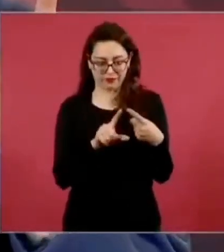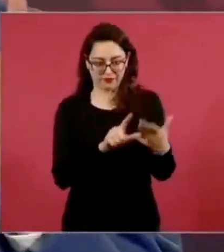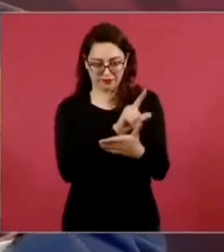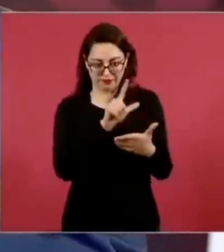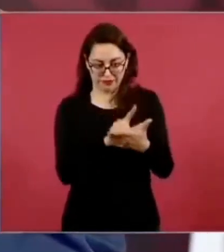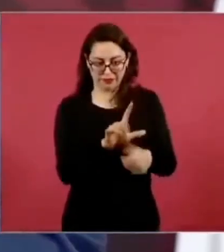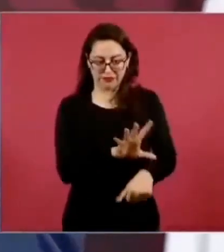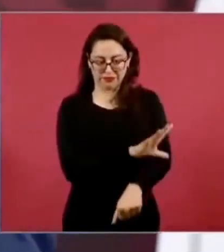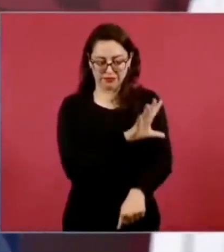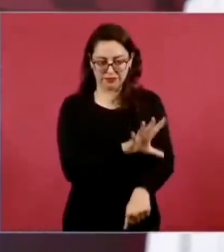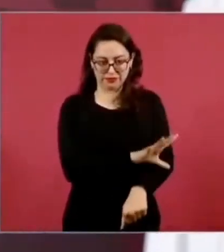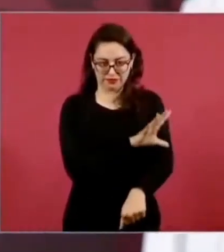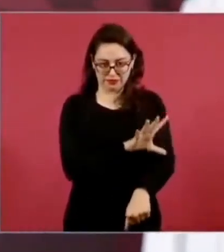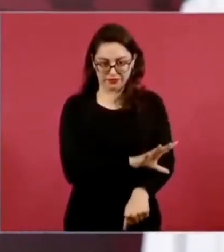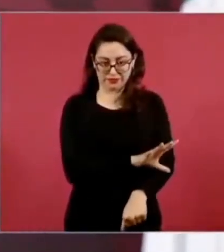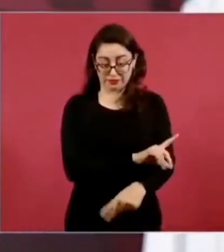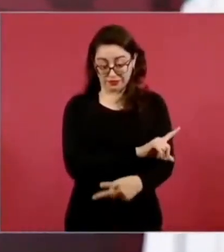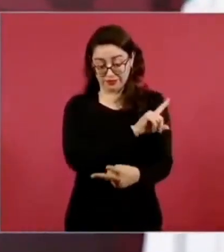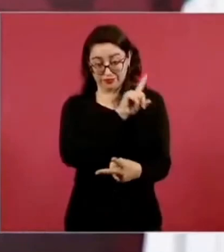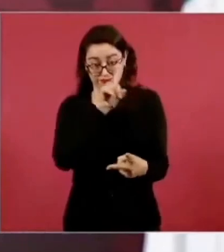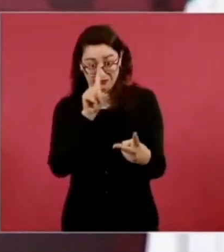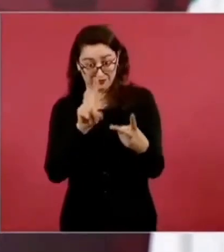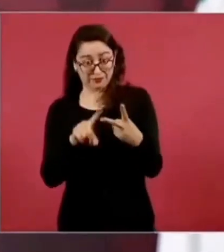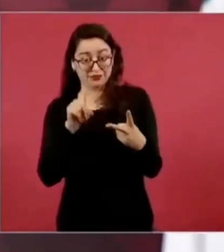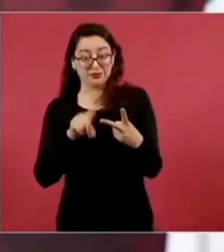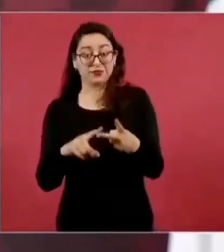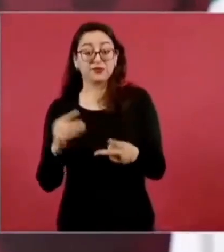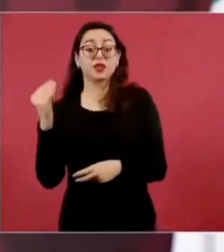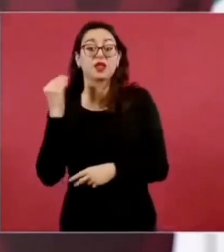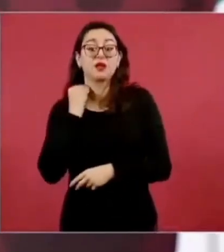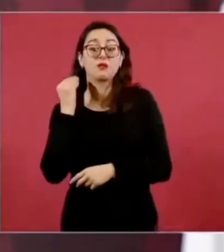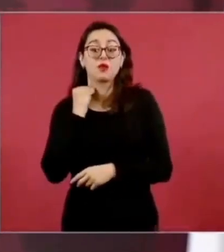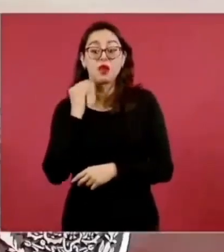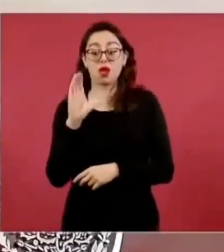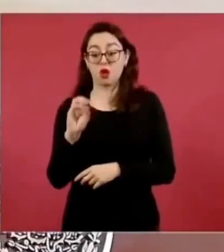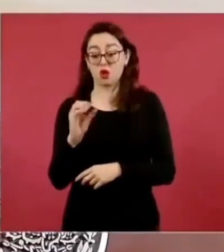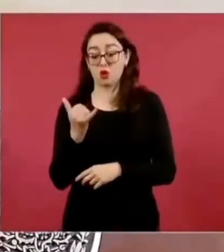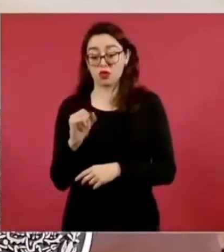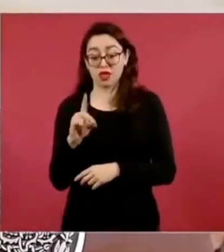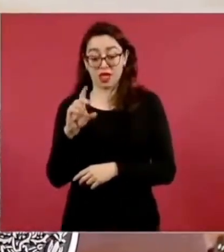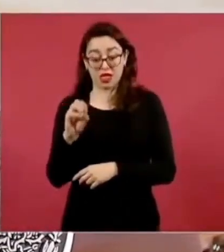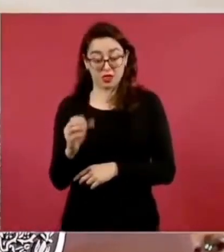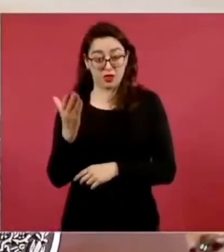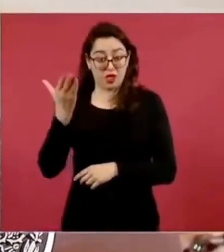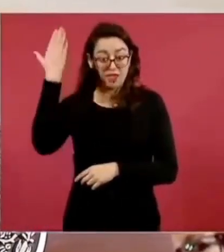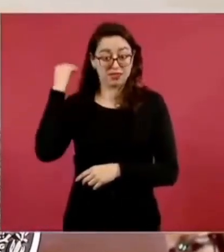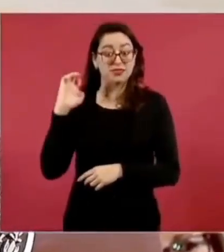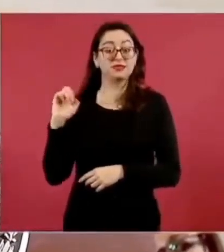libertad al abogado Collado al abogado de Salinas de Gortac